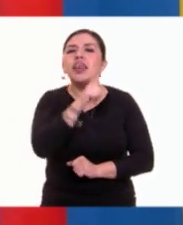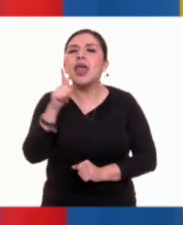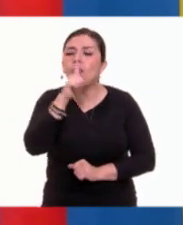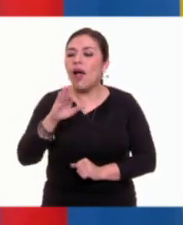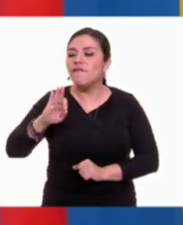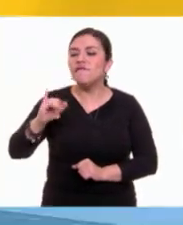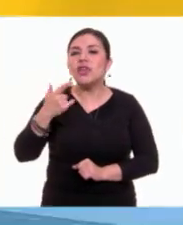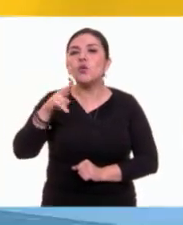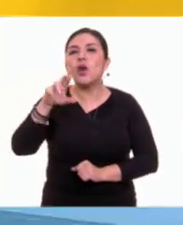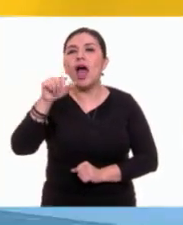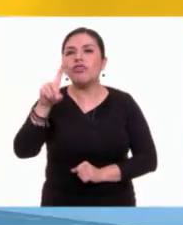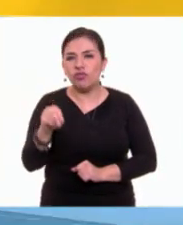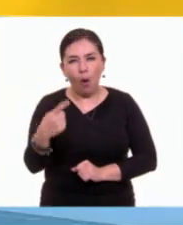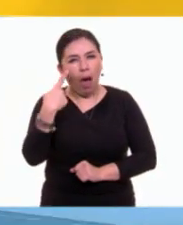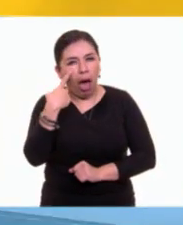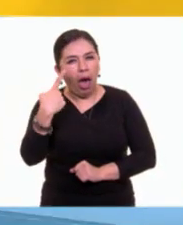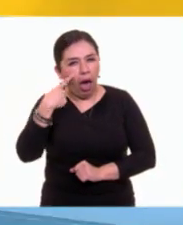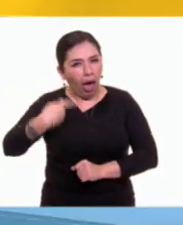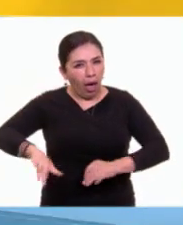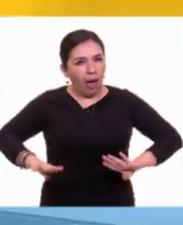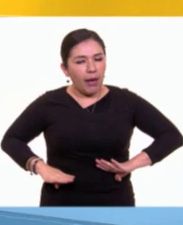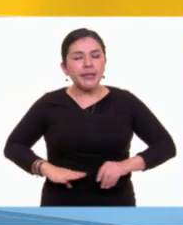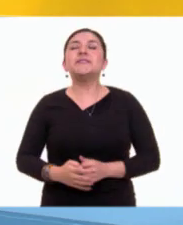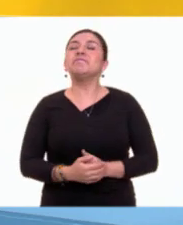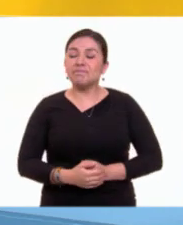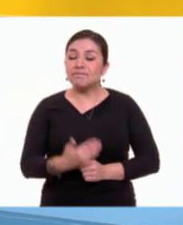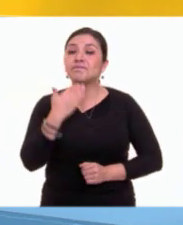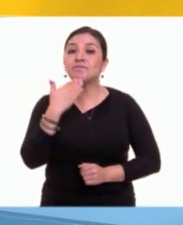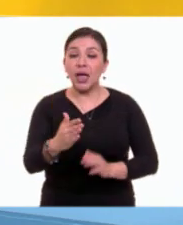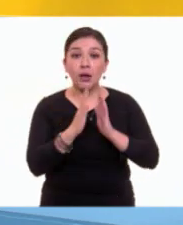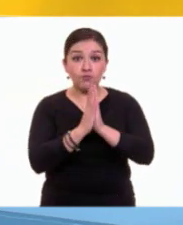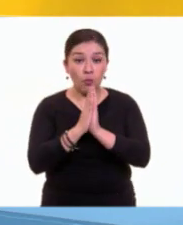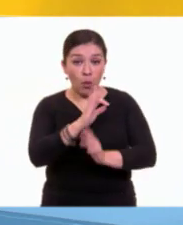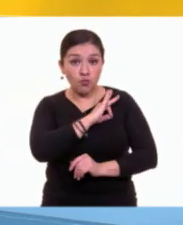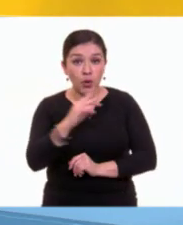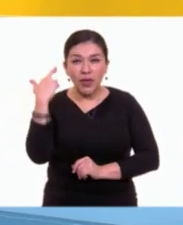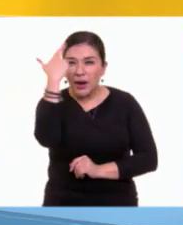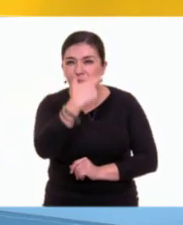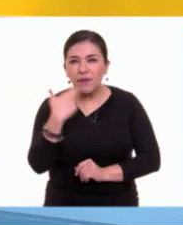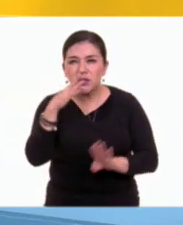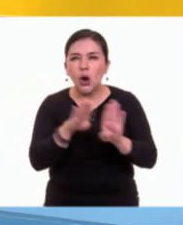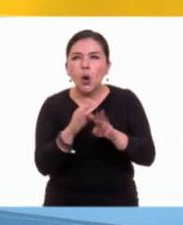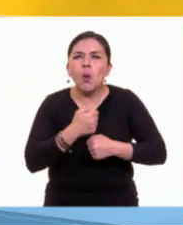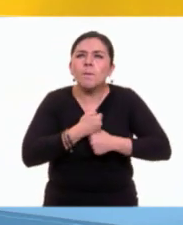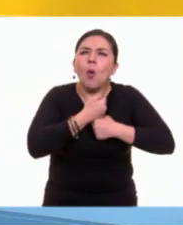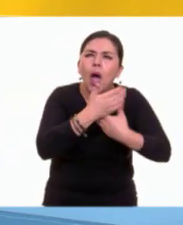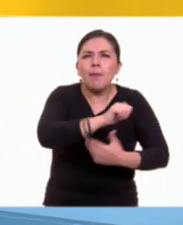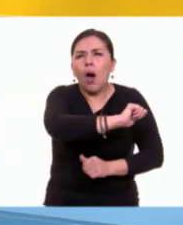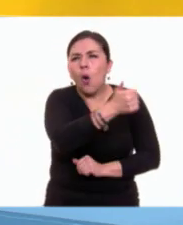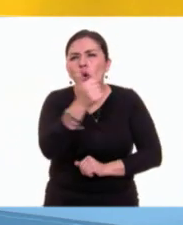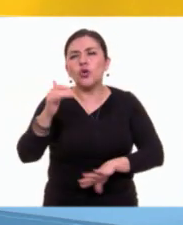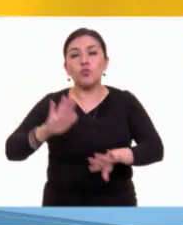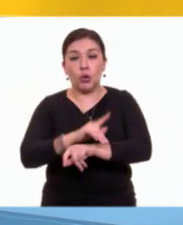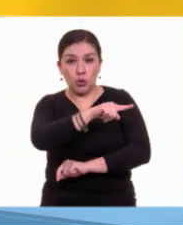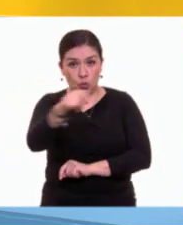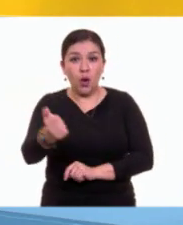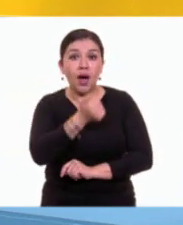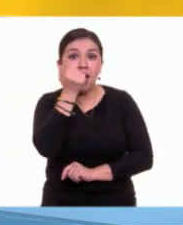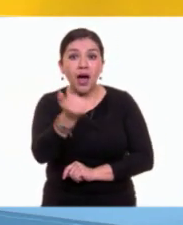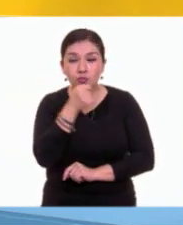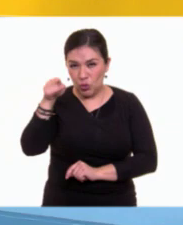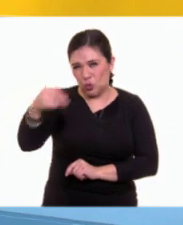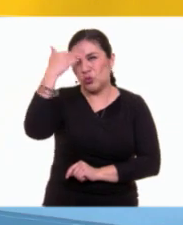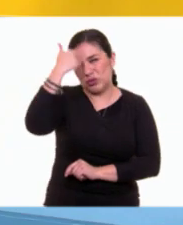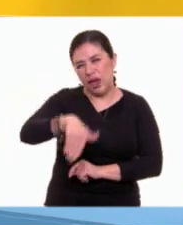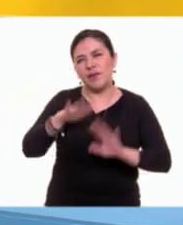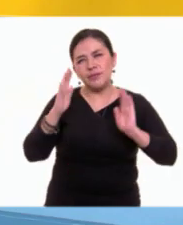todo el tiempo. Muy bien, Juan Carlos. Me gustaría que pudiéramos revisar algunos poemas más porque como nuestros estudiantes, si tú